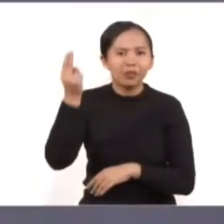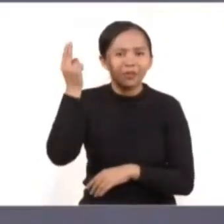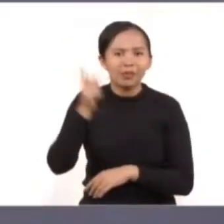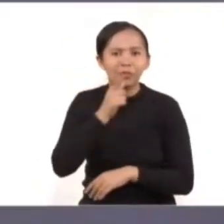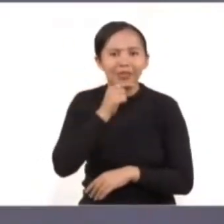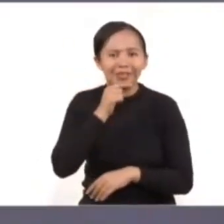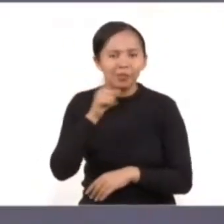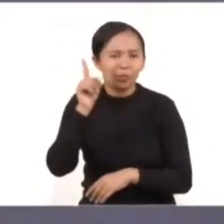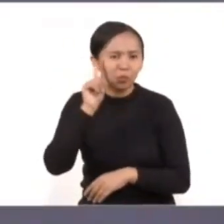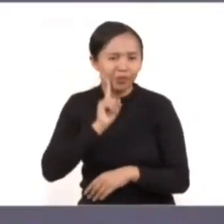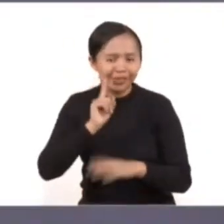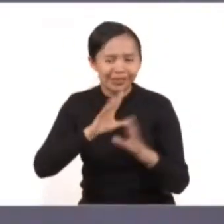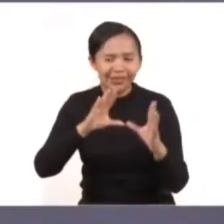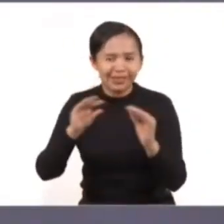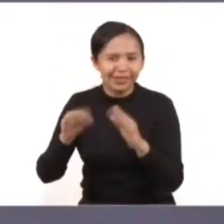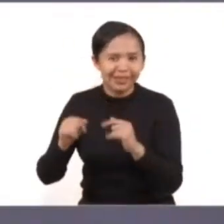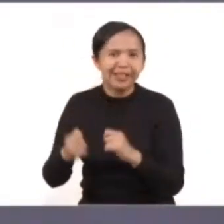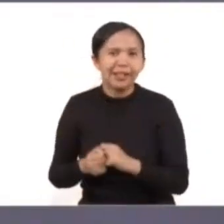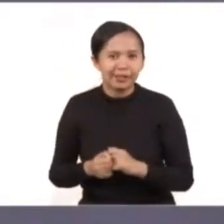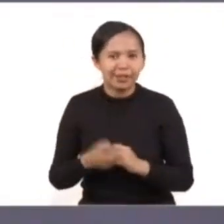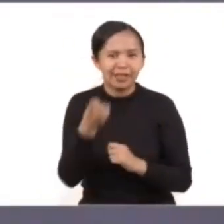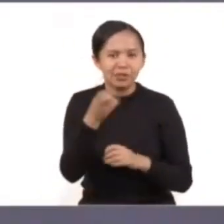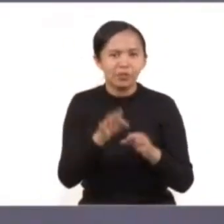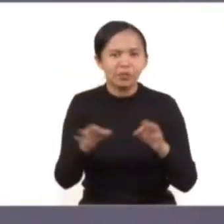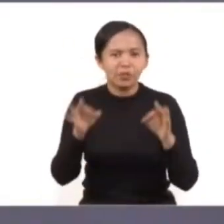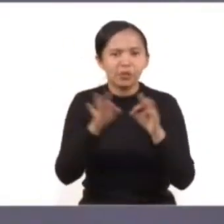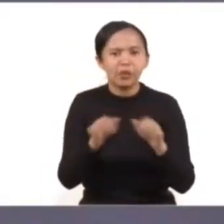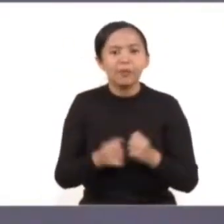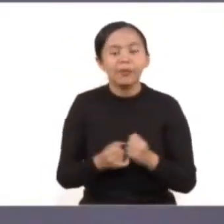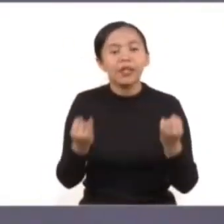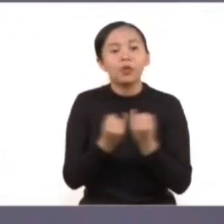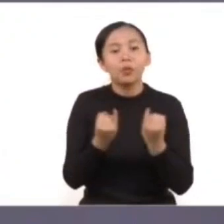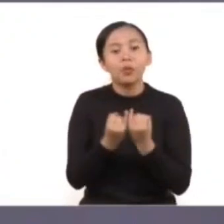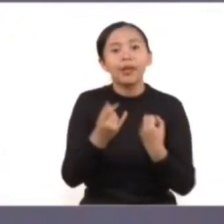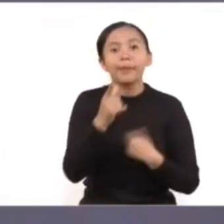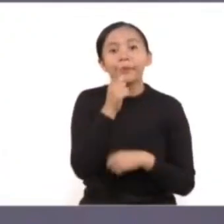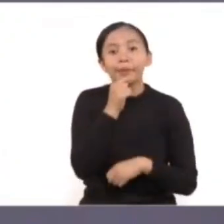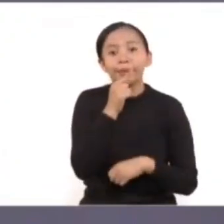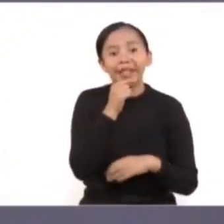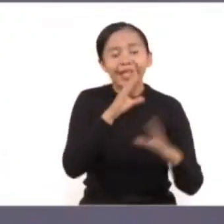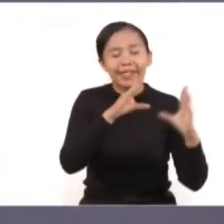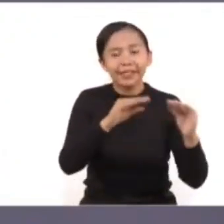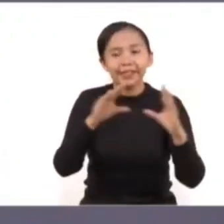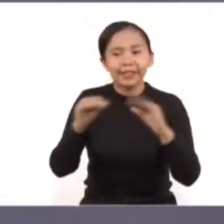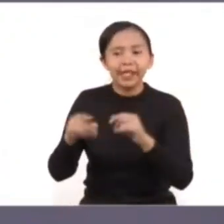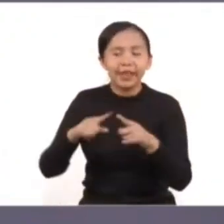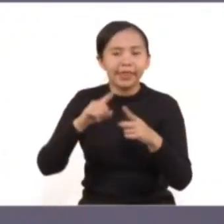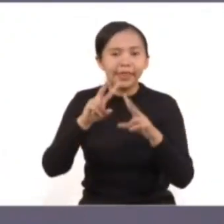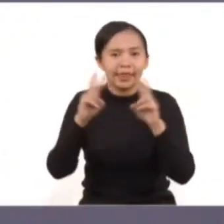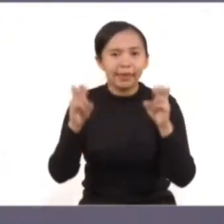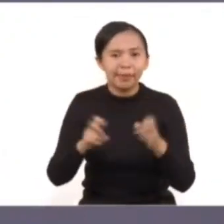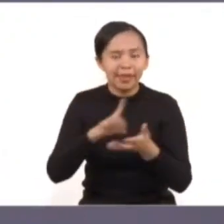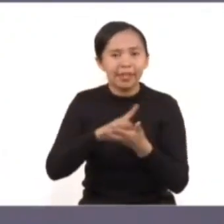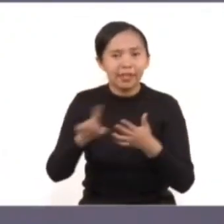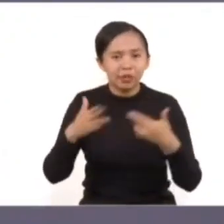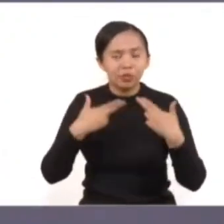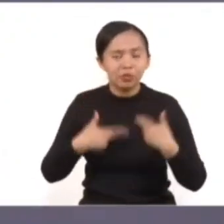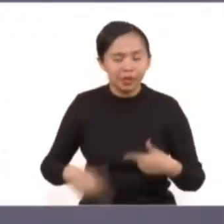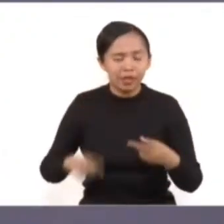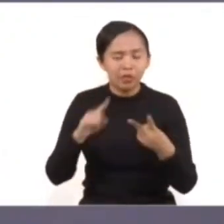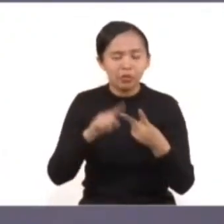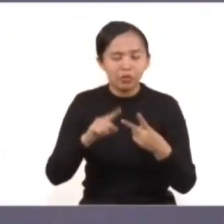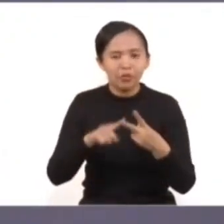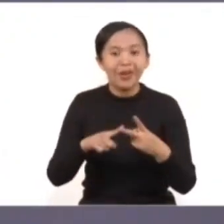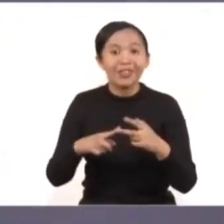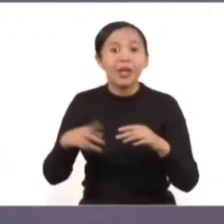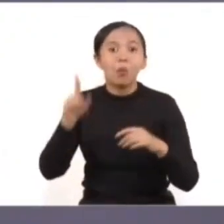Policía. También resaltamos que todo el personal policial ha sido capacitado en materia de género, derechos humanos y violencia